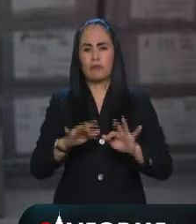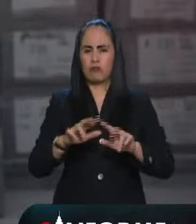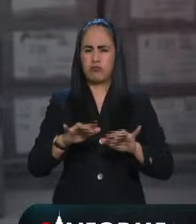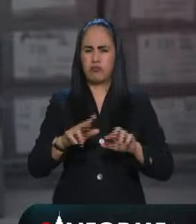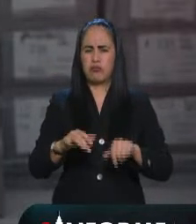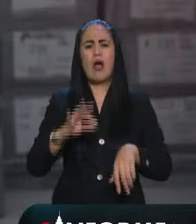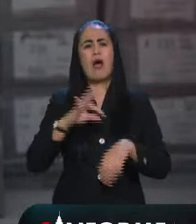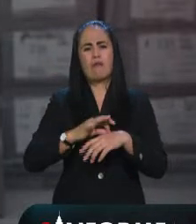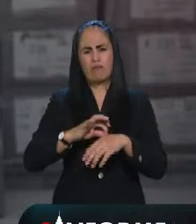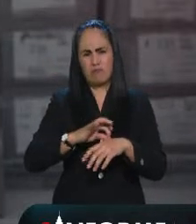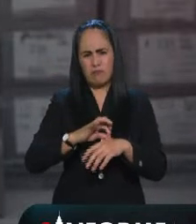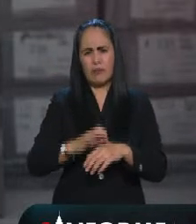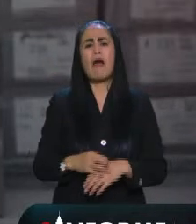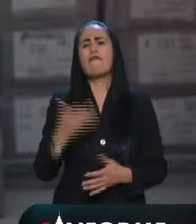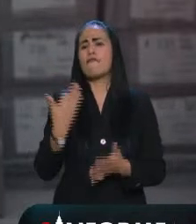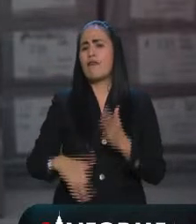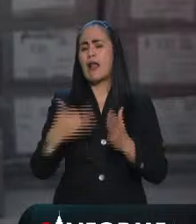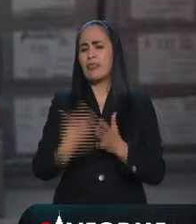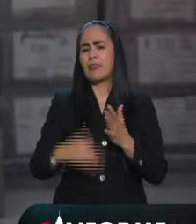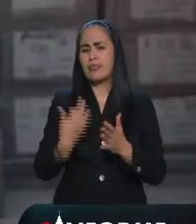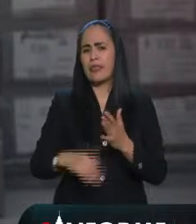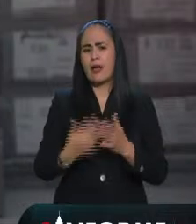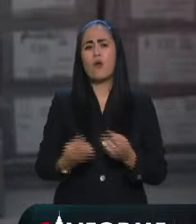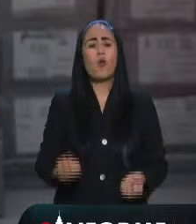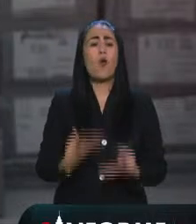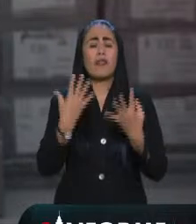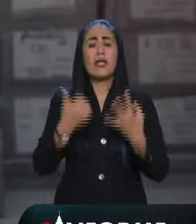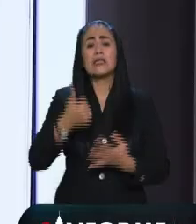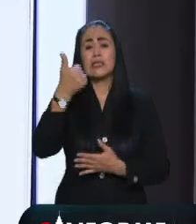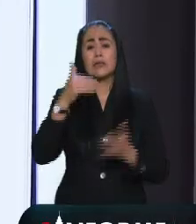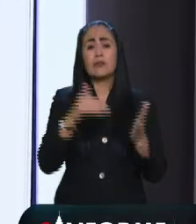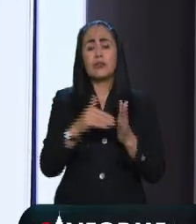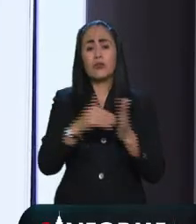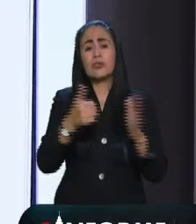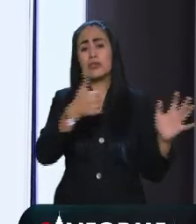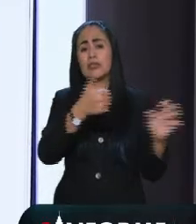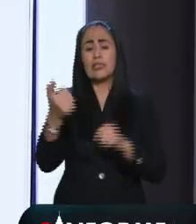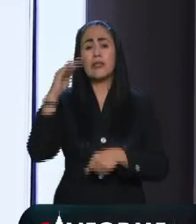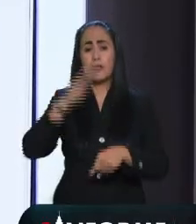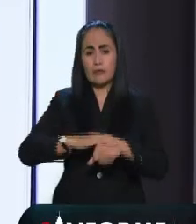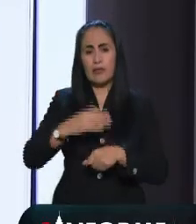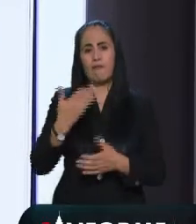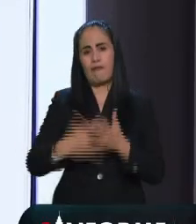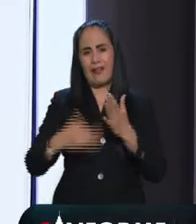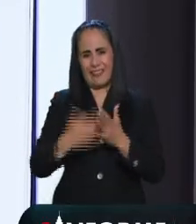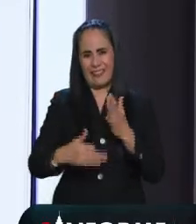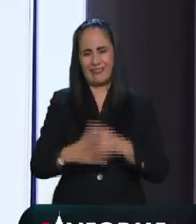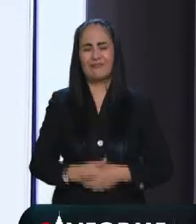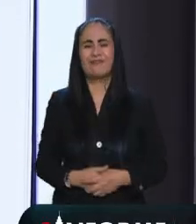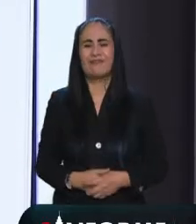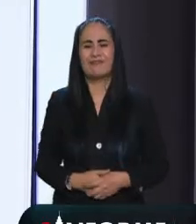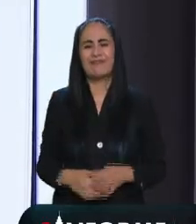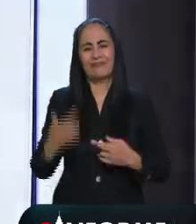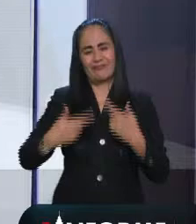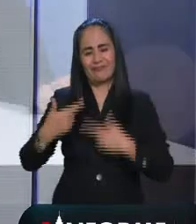queda todavía pendiente por verificar más de 6 millones 600 mil ahora si por esto nos vamos a una pausa